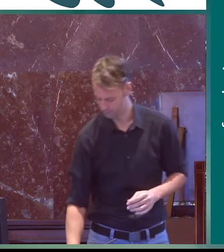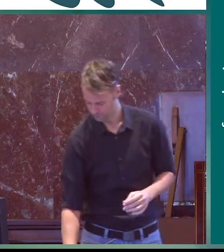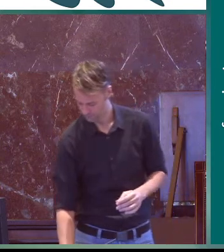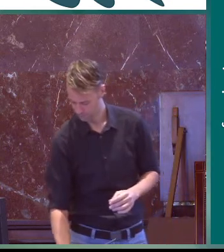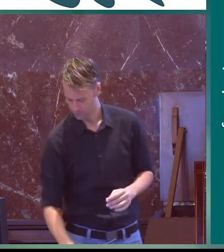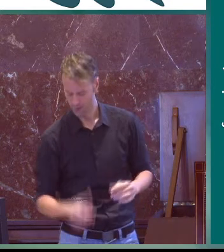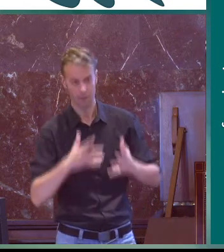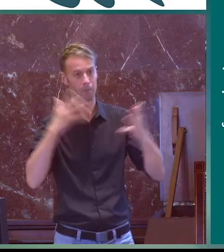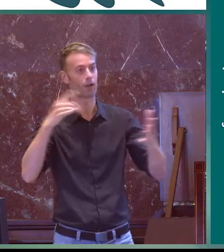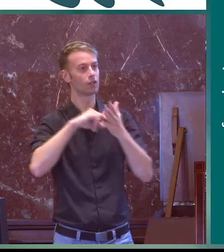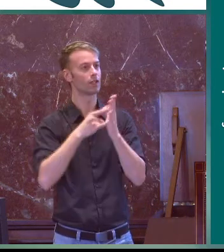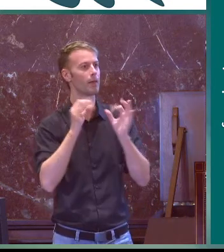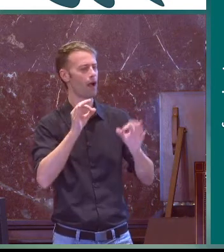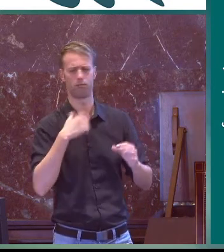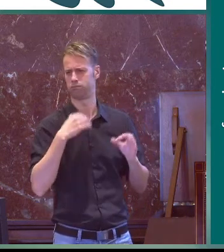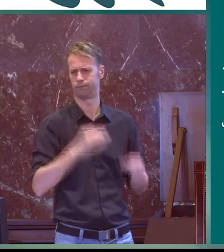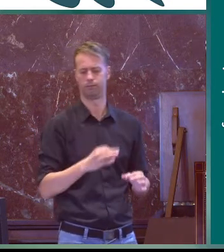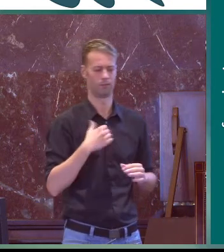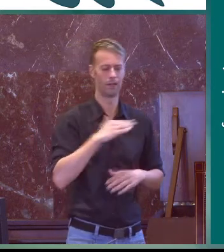y el más grande que es el macrosistema